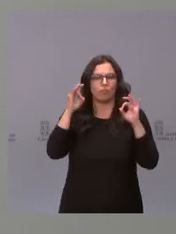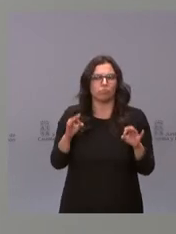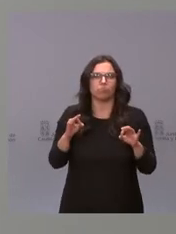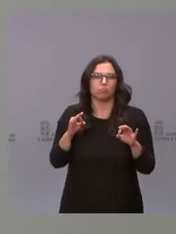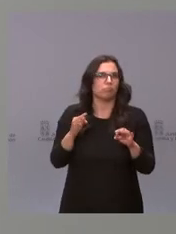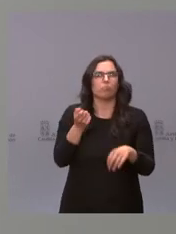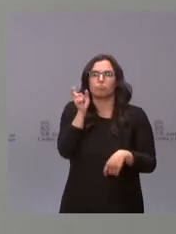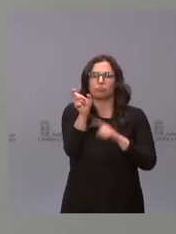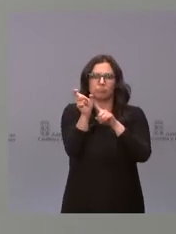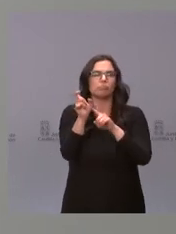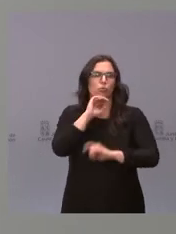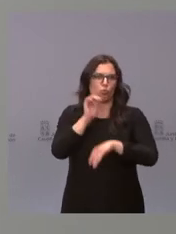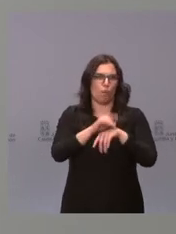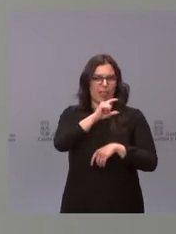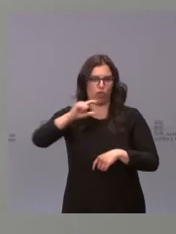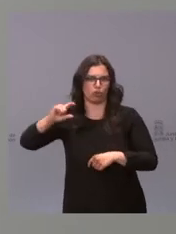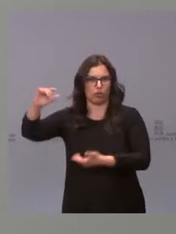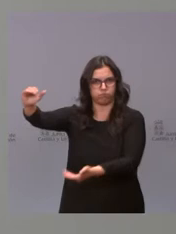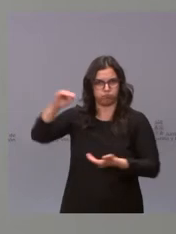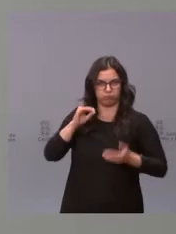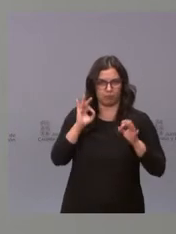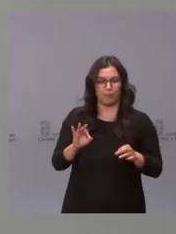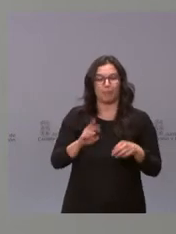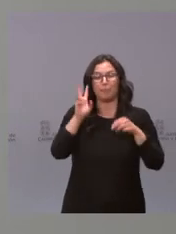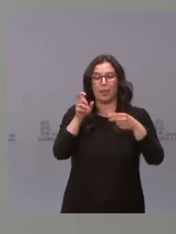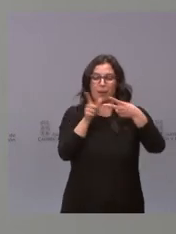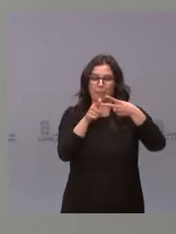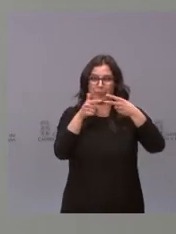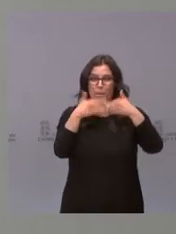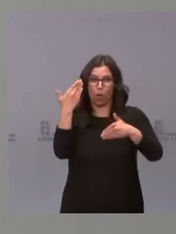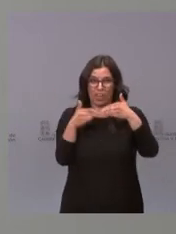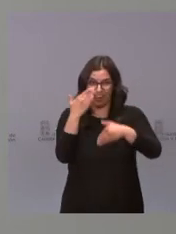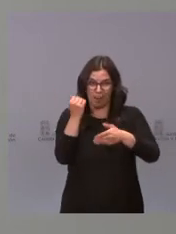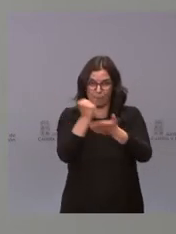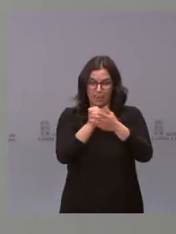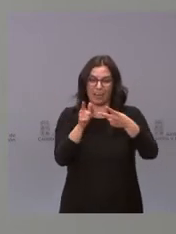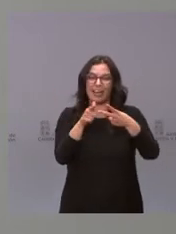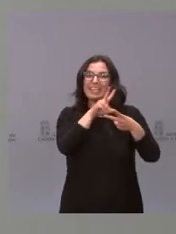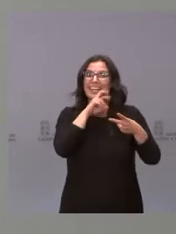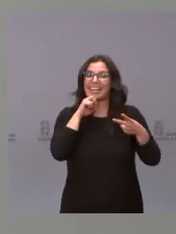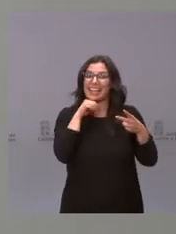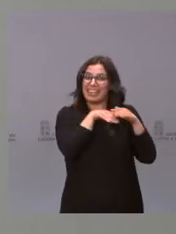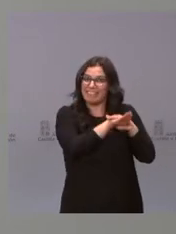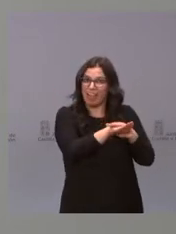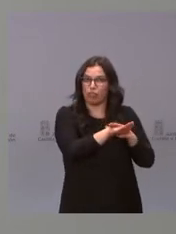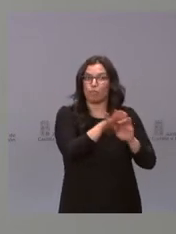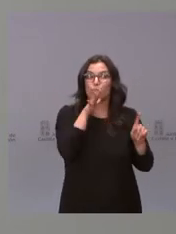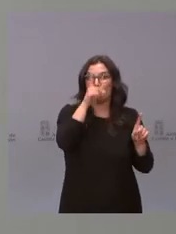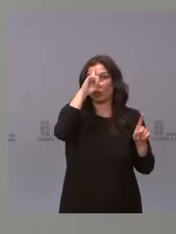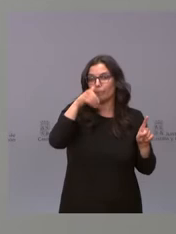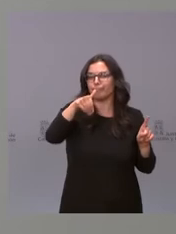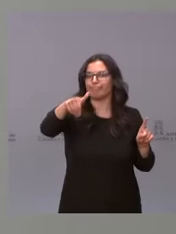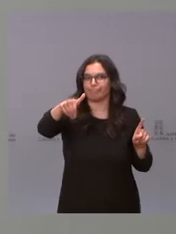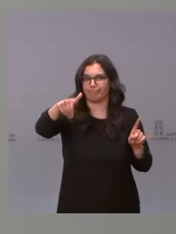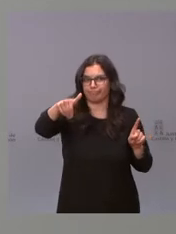cumplir. En el tema de Moderna hemos hecho reservas de dosis porque no tenemos previsión de que nos vayan